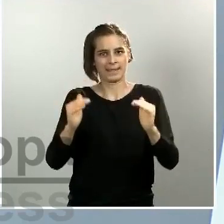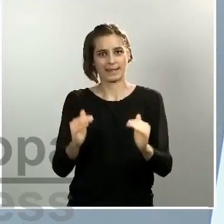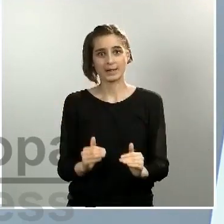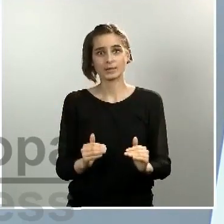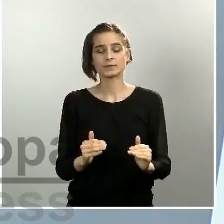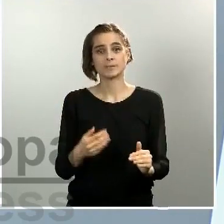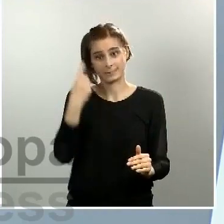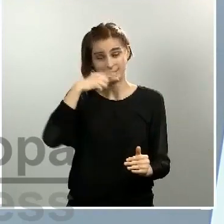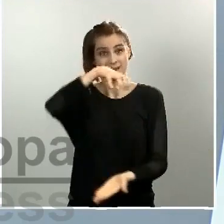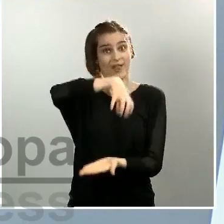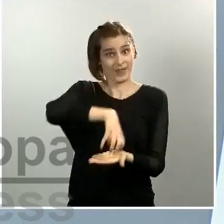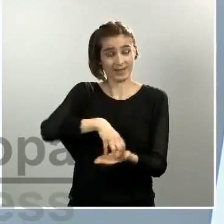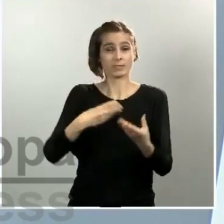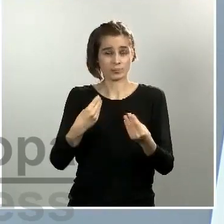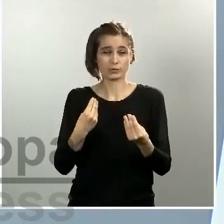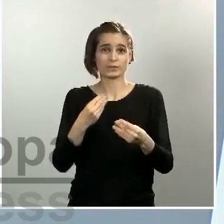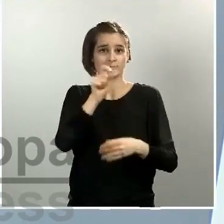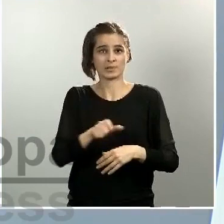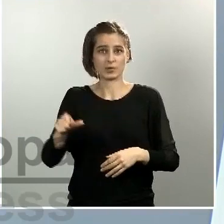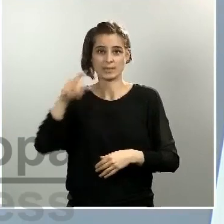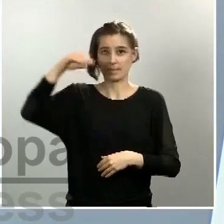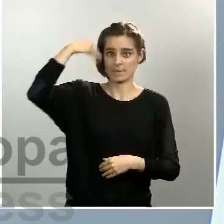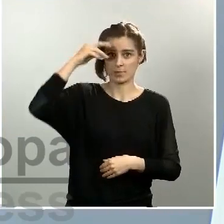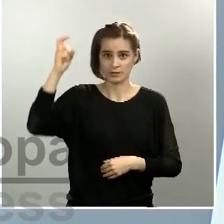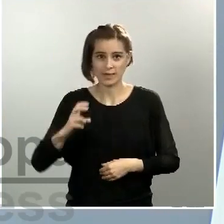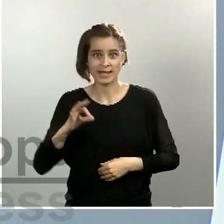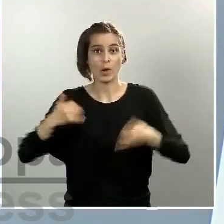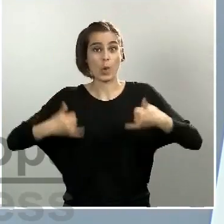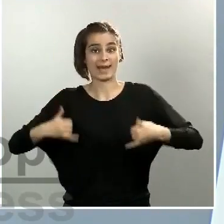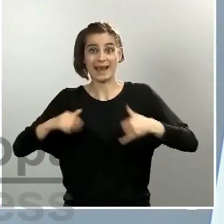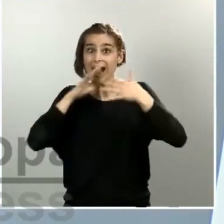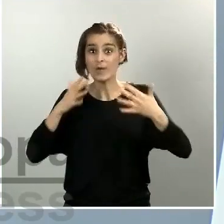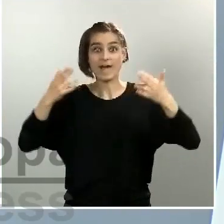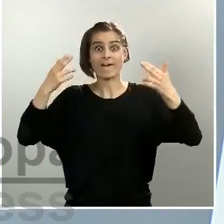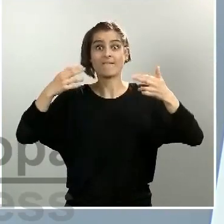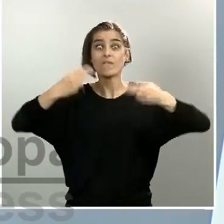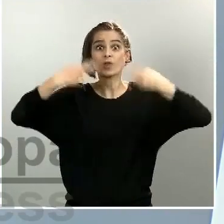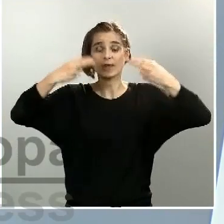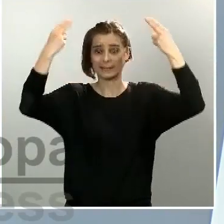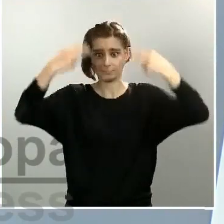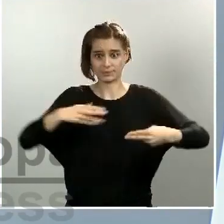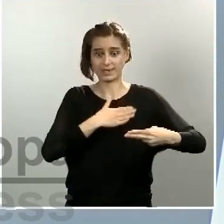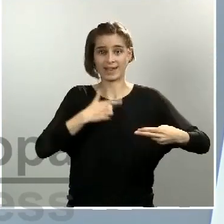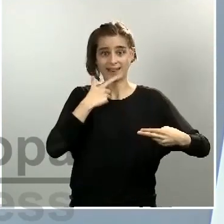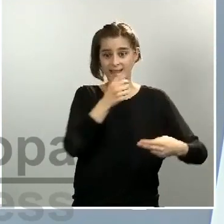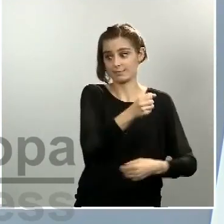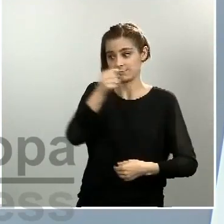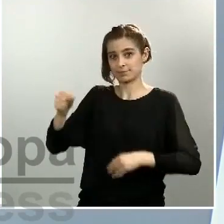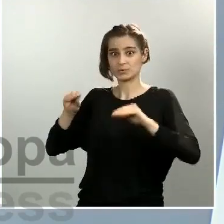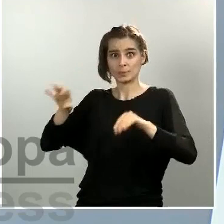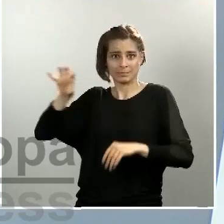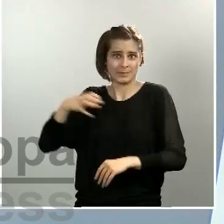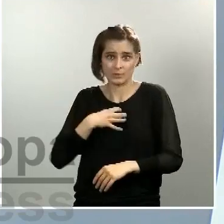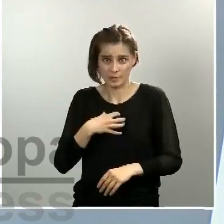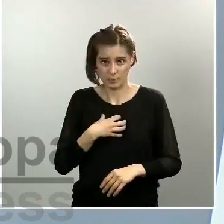son marroquíes, son argelinos, que ahora mismo las fronteras están cerradas y es imposible su salida. Es más, tenemos los últimos 55 que